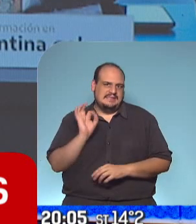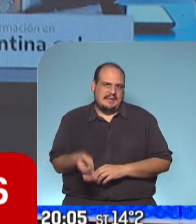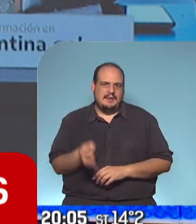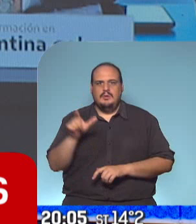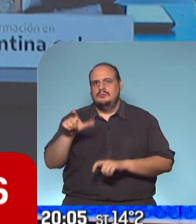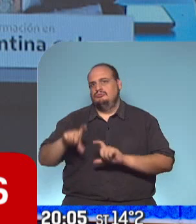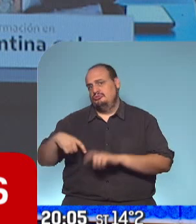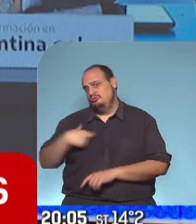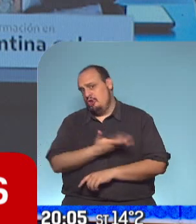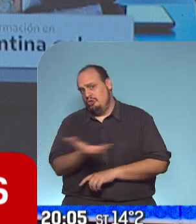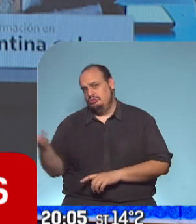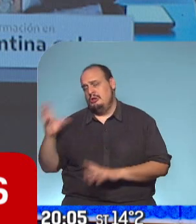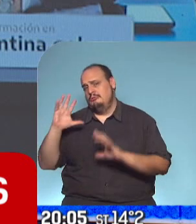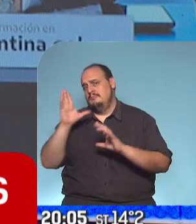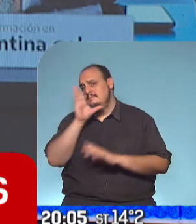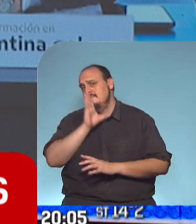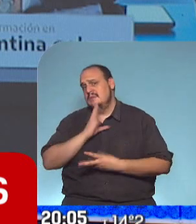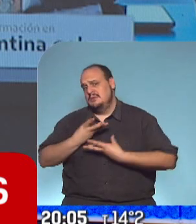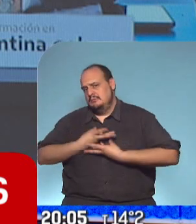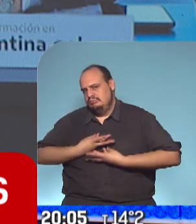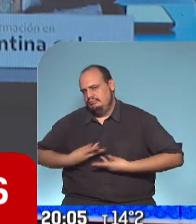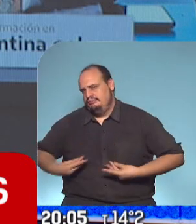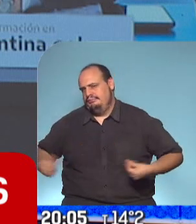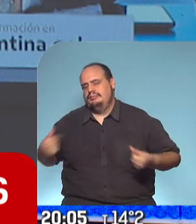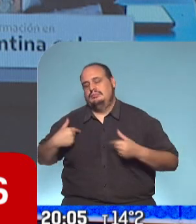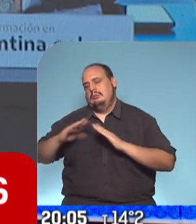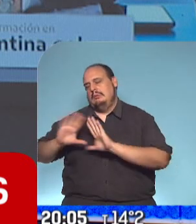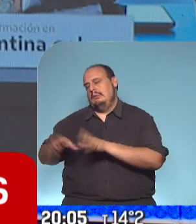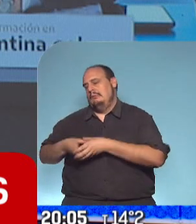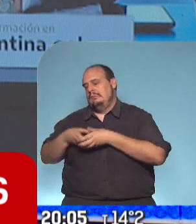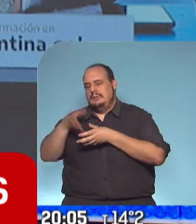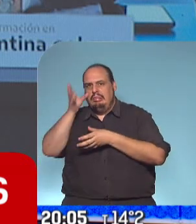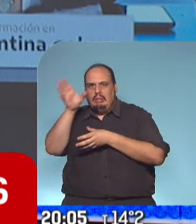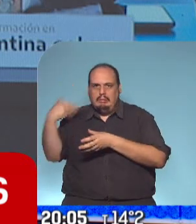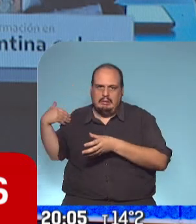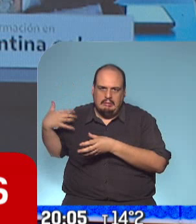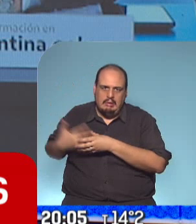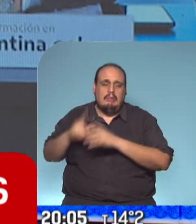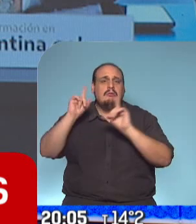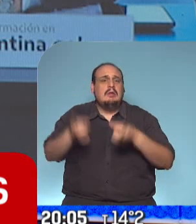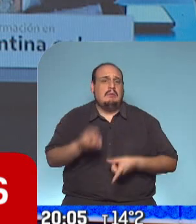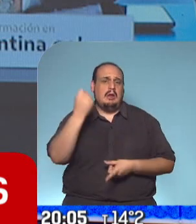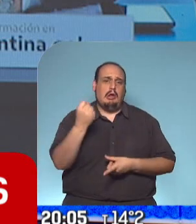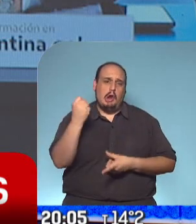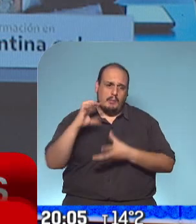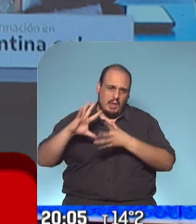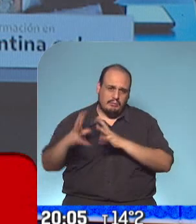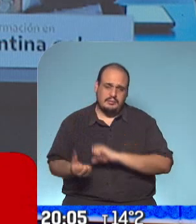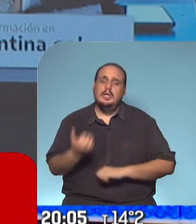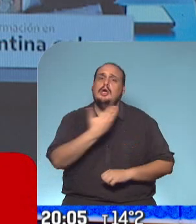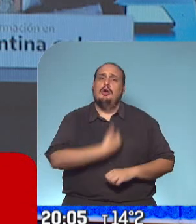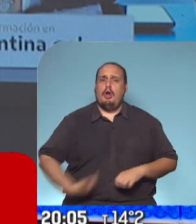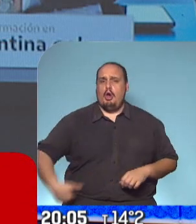social que va perdiendo la paciencia después de tantos días de encierro, sino también de las consecuencias económicas. Lo sabe el gobierno, lo sabe